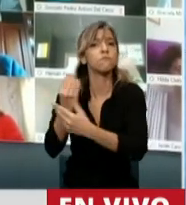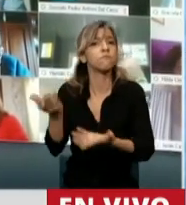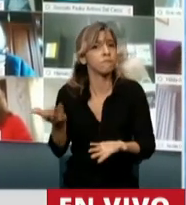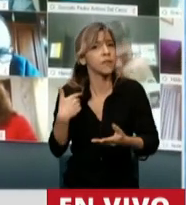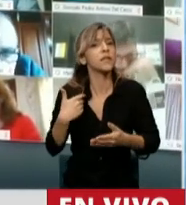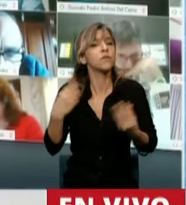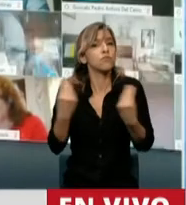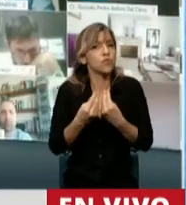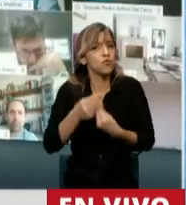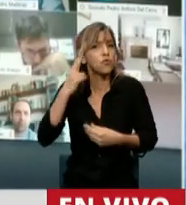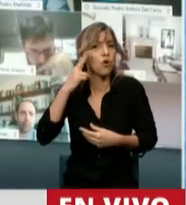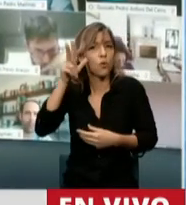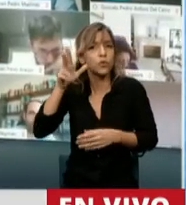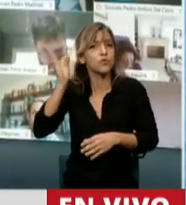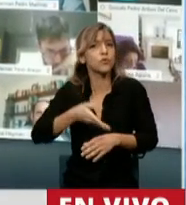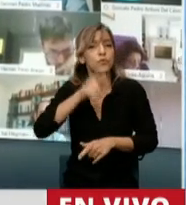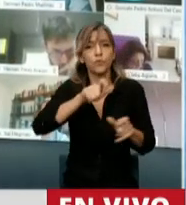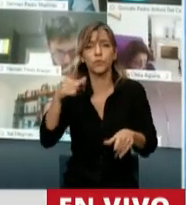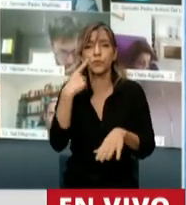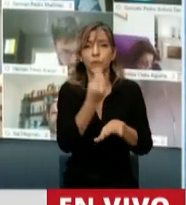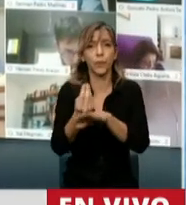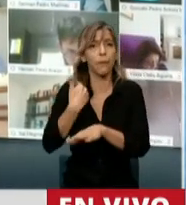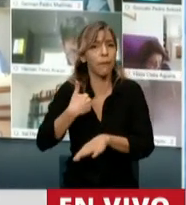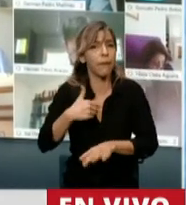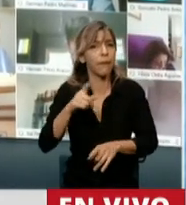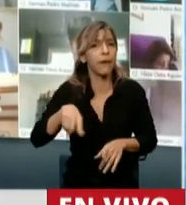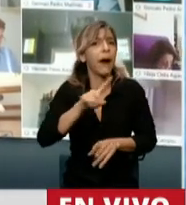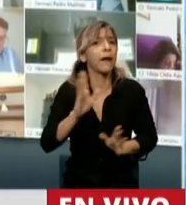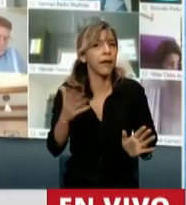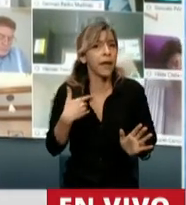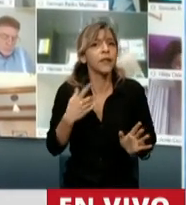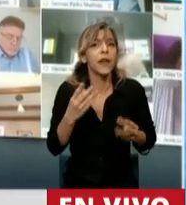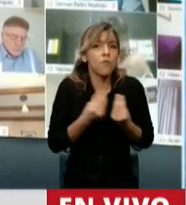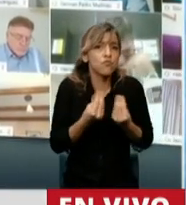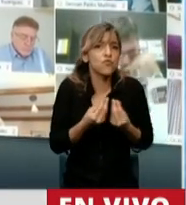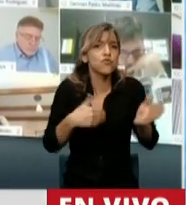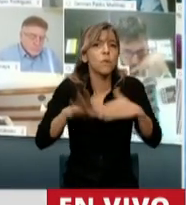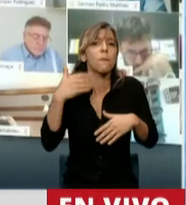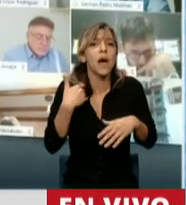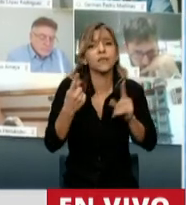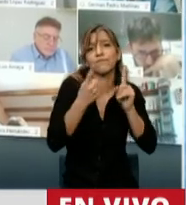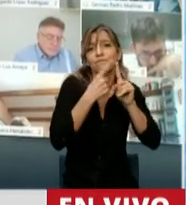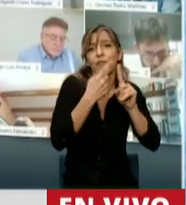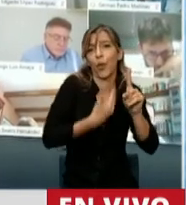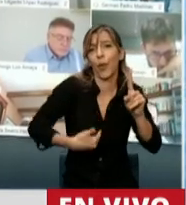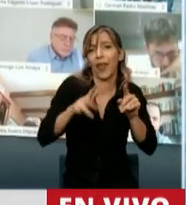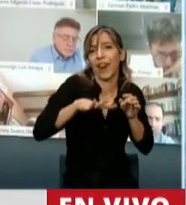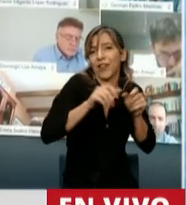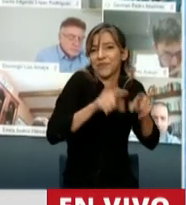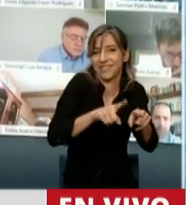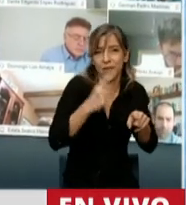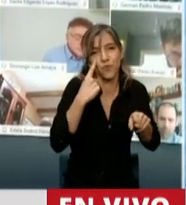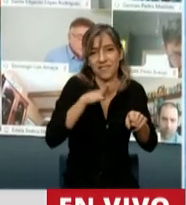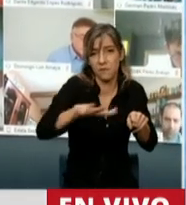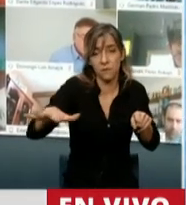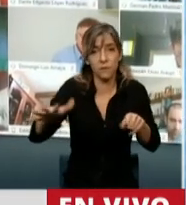del 98% de los argentinos viven bajo gobiernos locales. Y en este tema en particular, antes